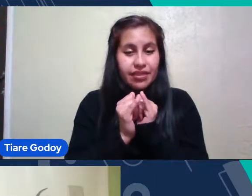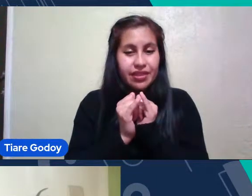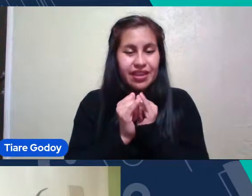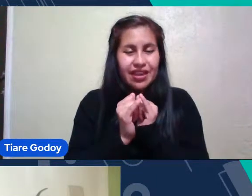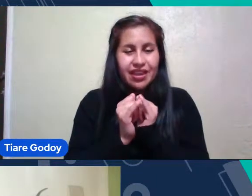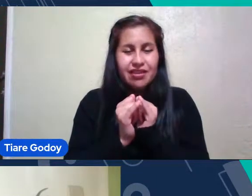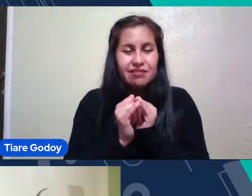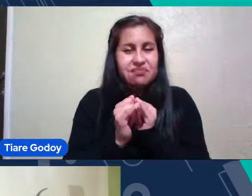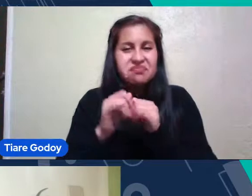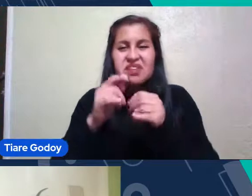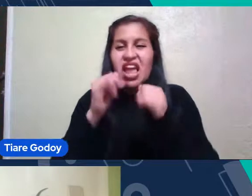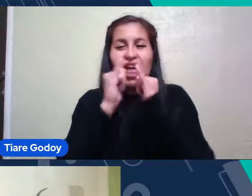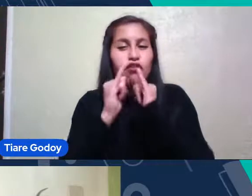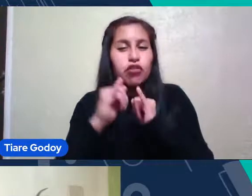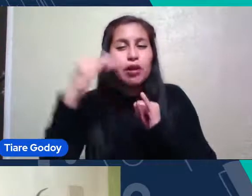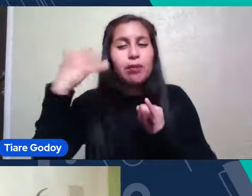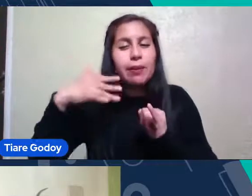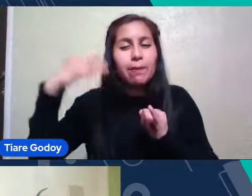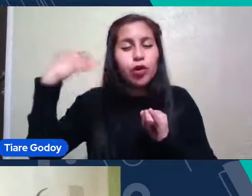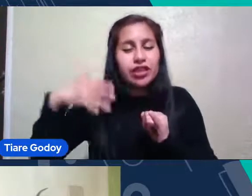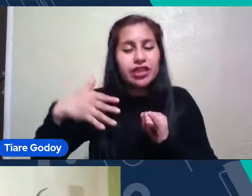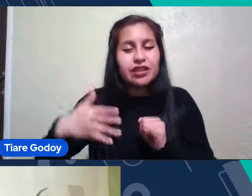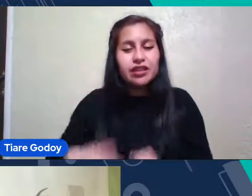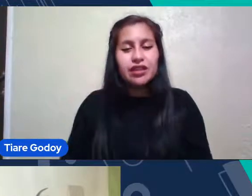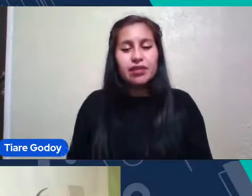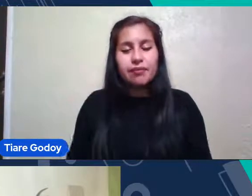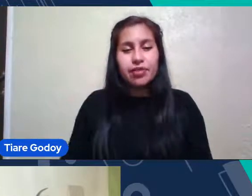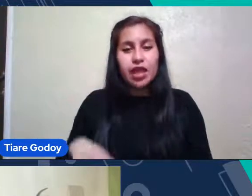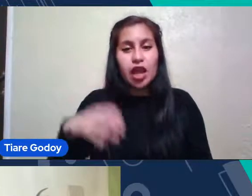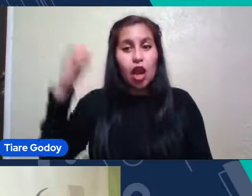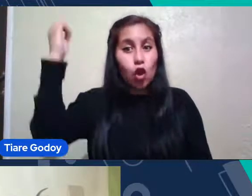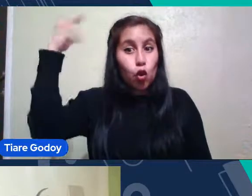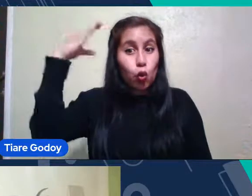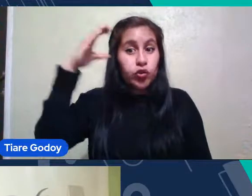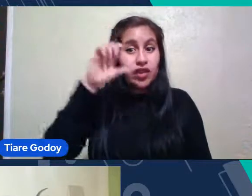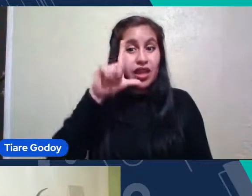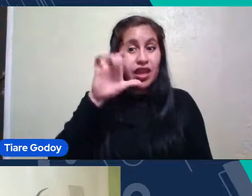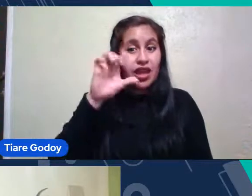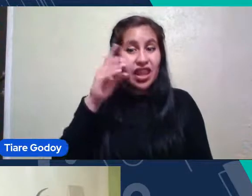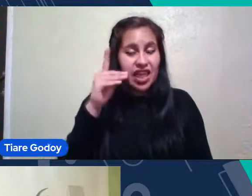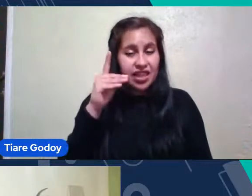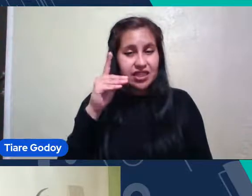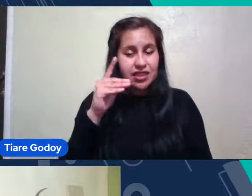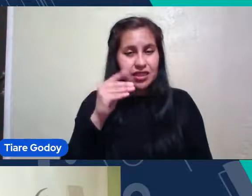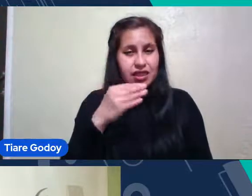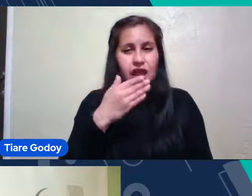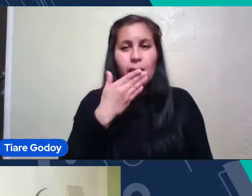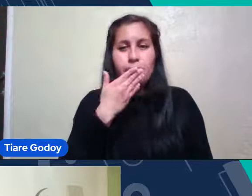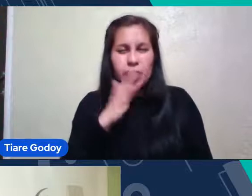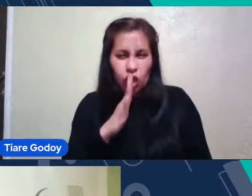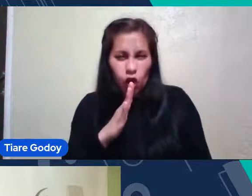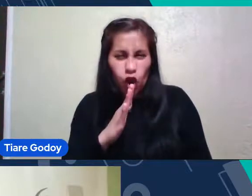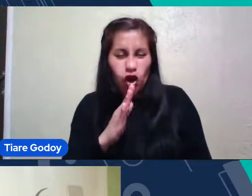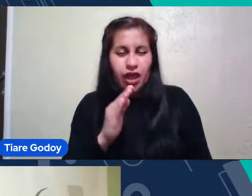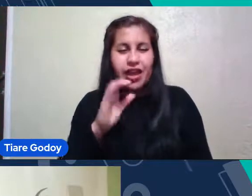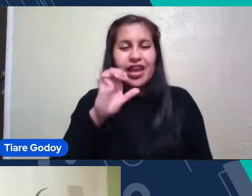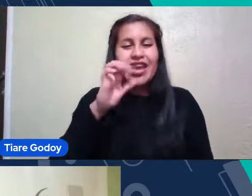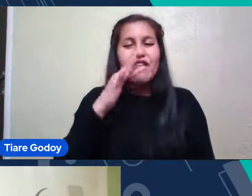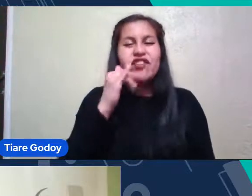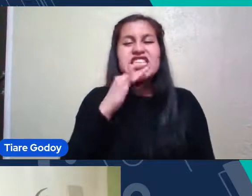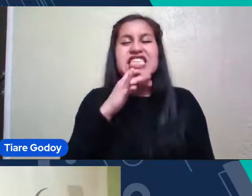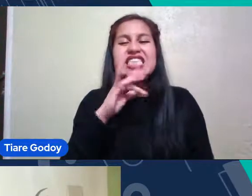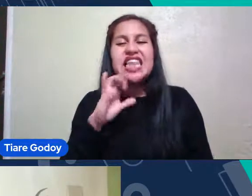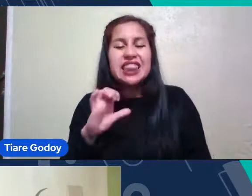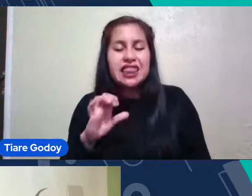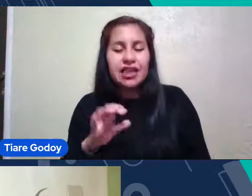Porque Al final Los LED Son Más Eficientes Por eso Se usan No porque Tengan Hasta